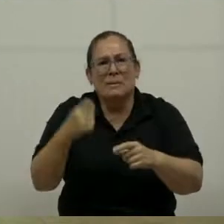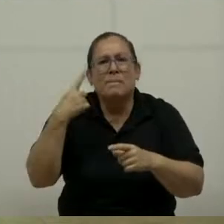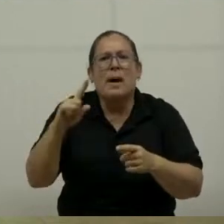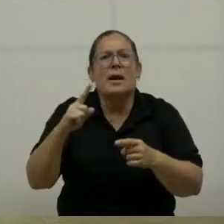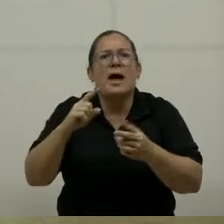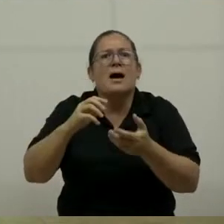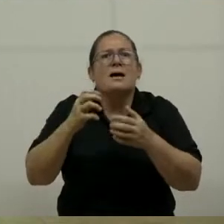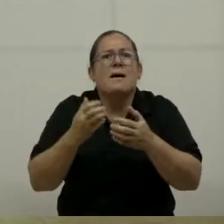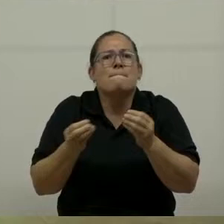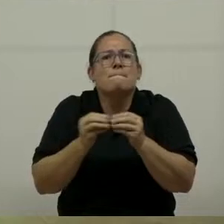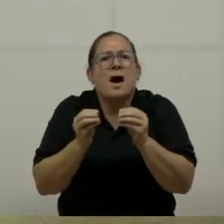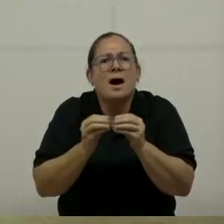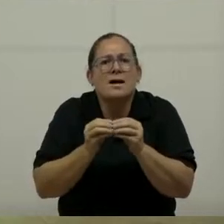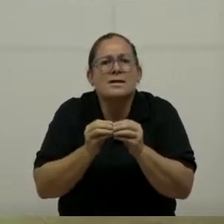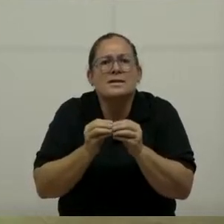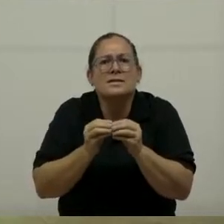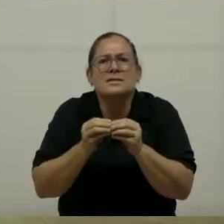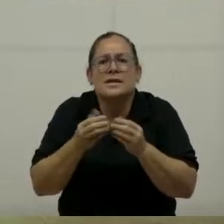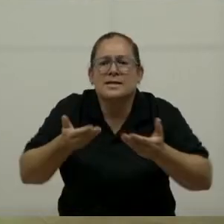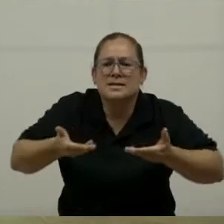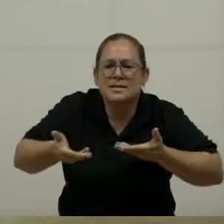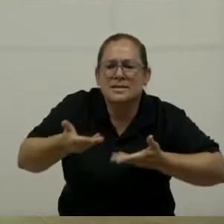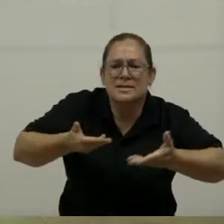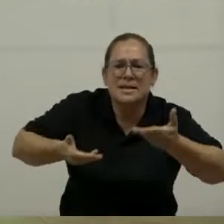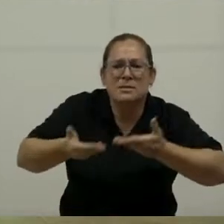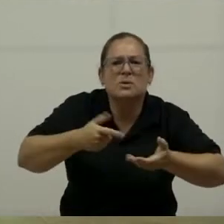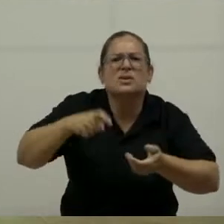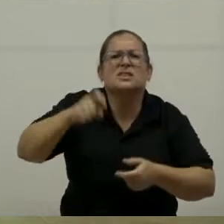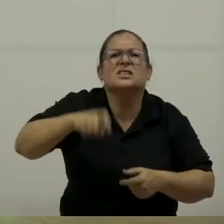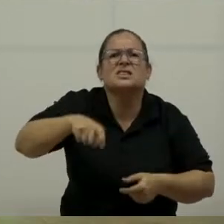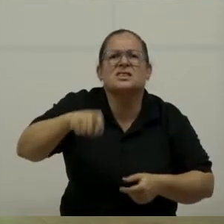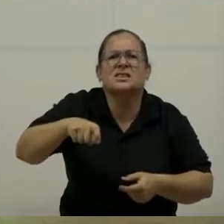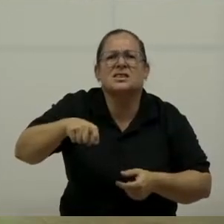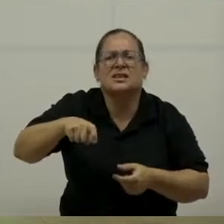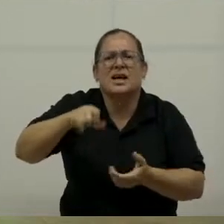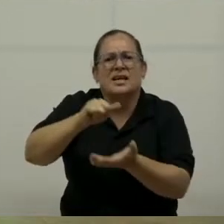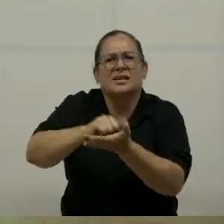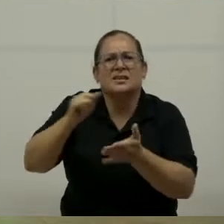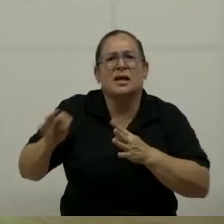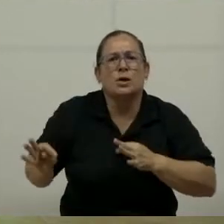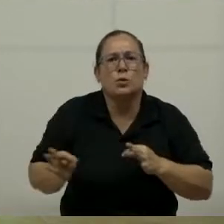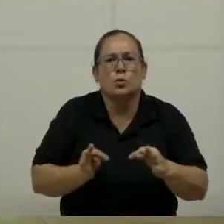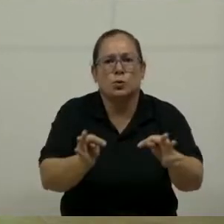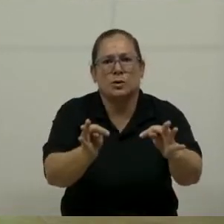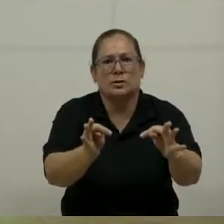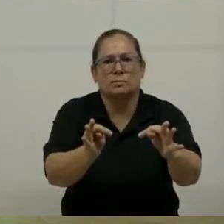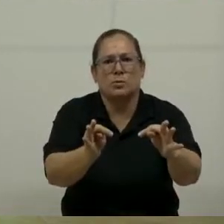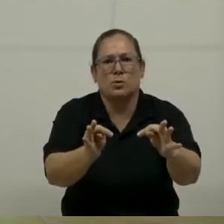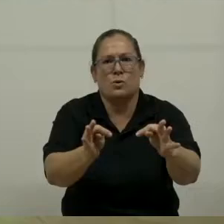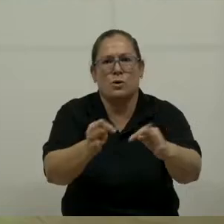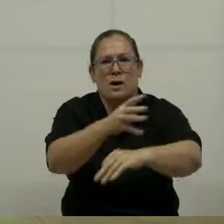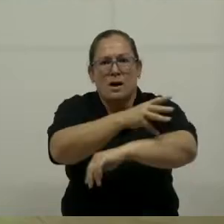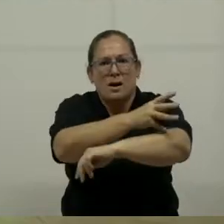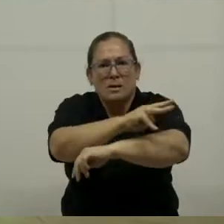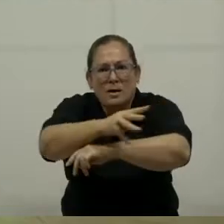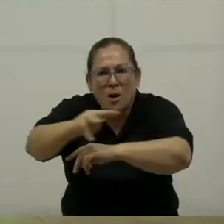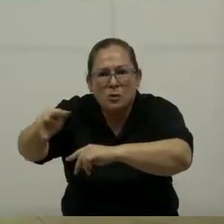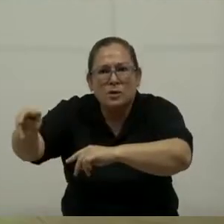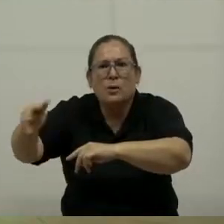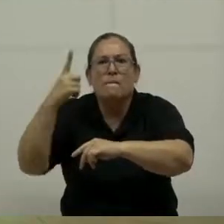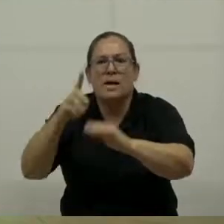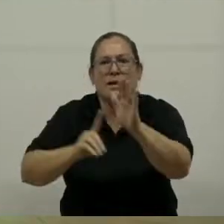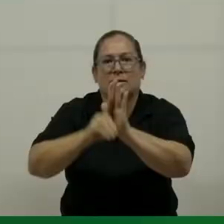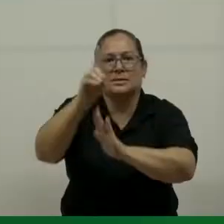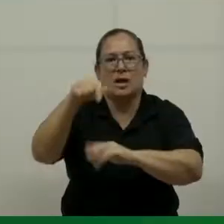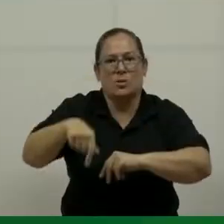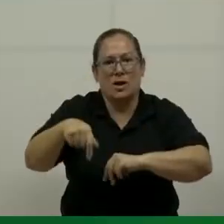para la prestación de los servicios que requiere este turismo náutico que se va a desarrollar en el país.